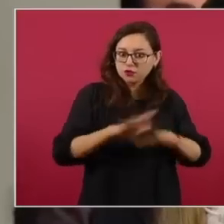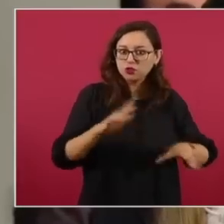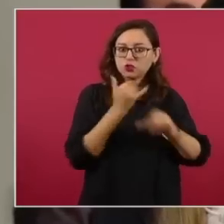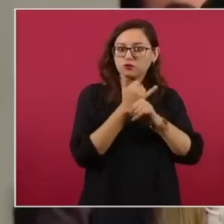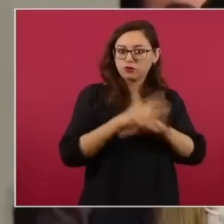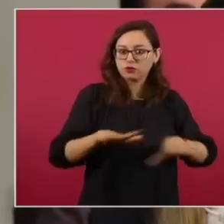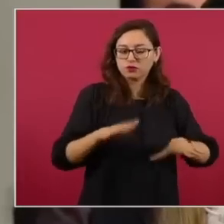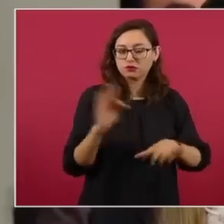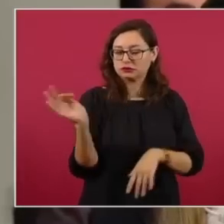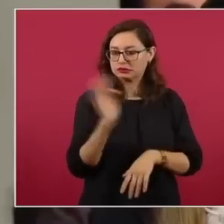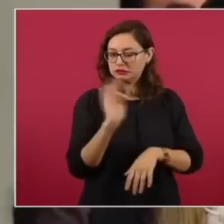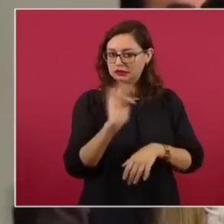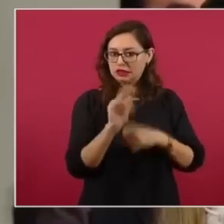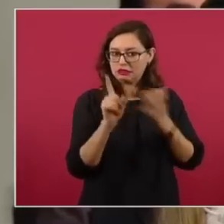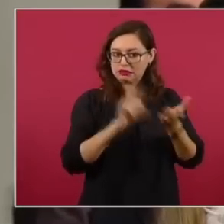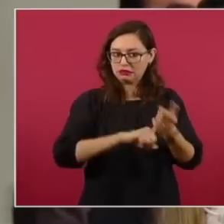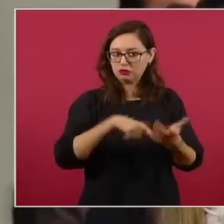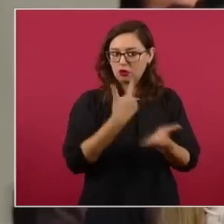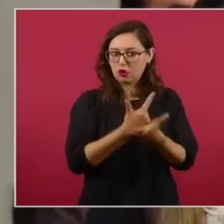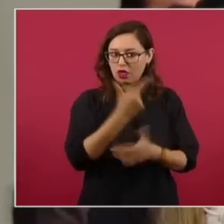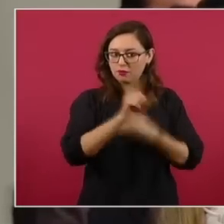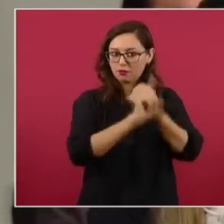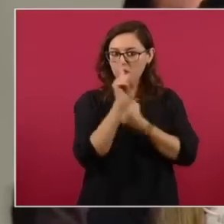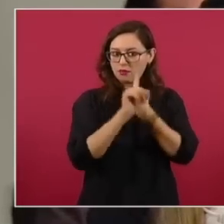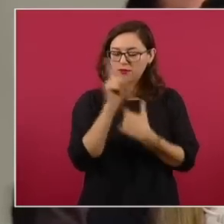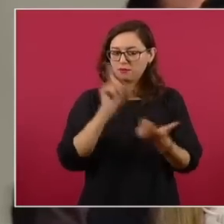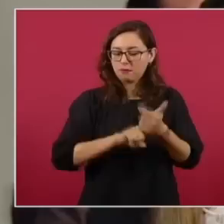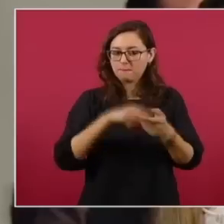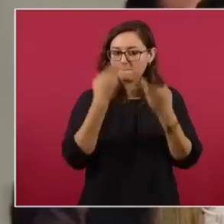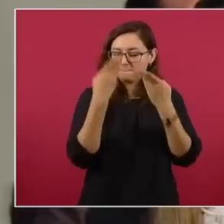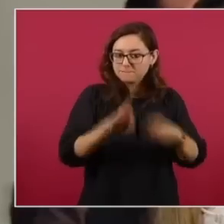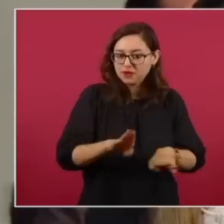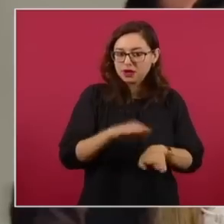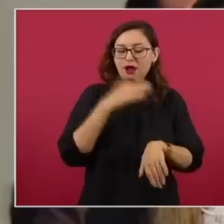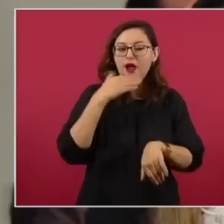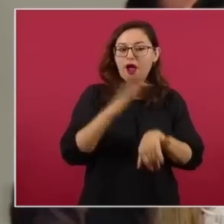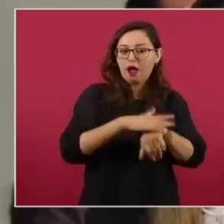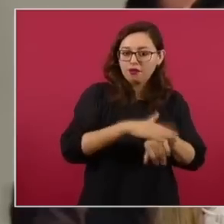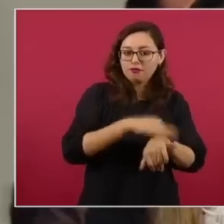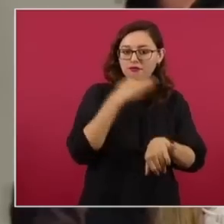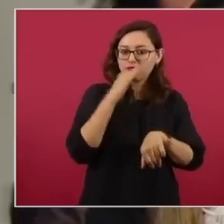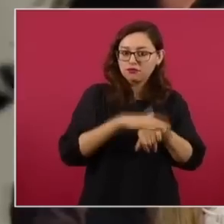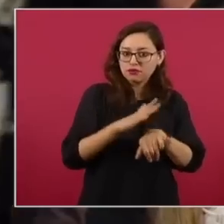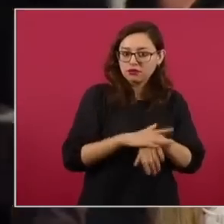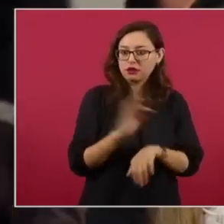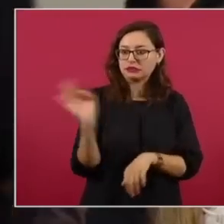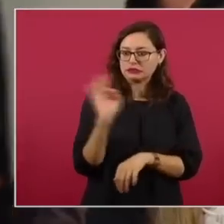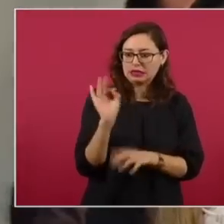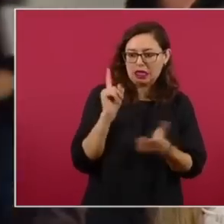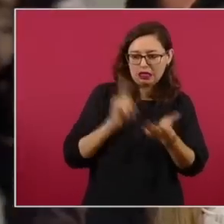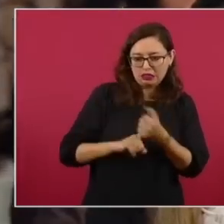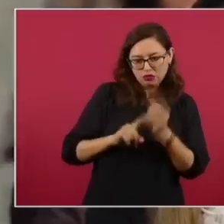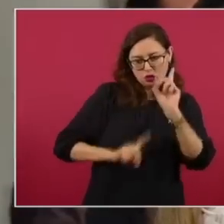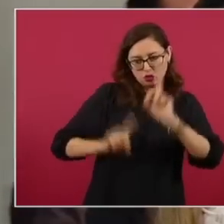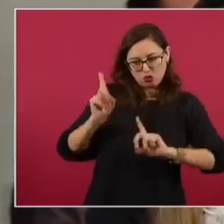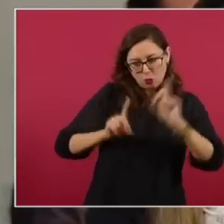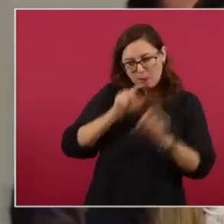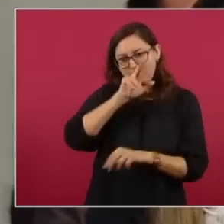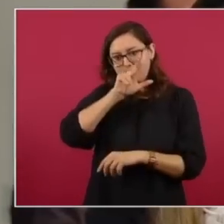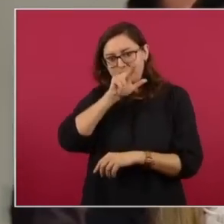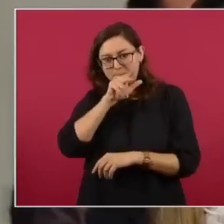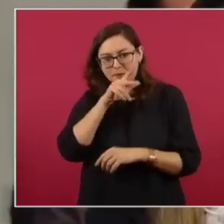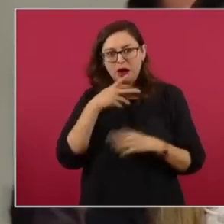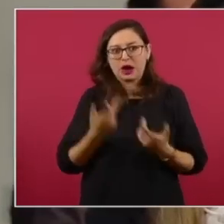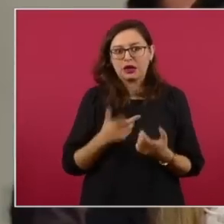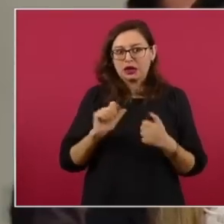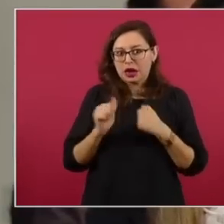del sistema financiero y pues estas alertas tienen que ver con operaciones sospechosas, preocupantes o